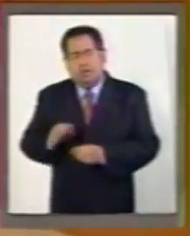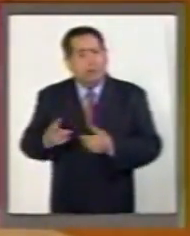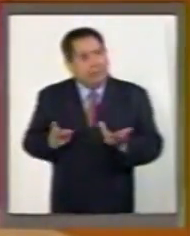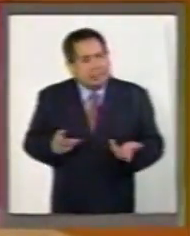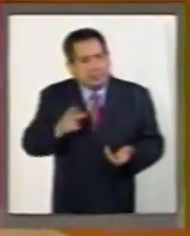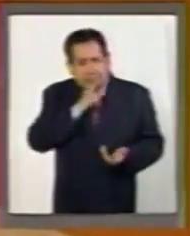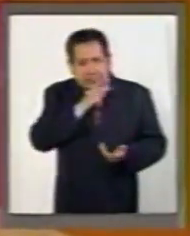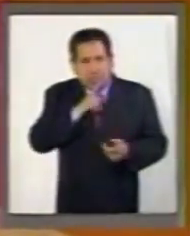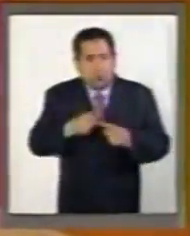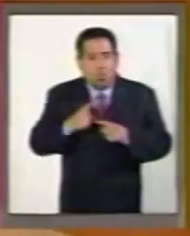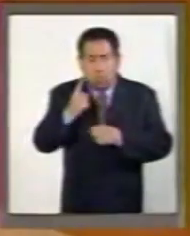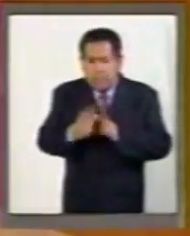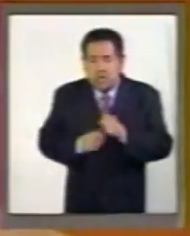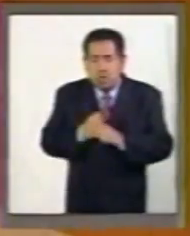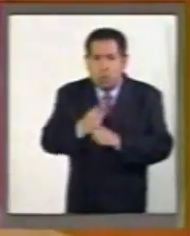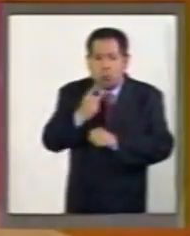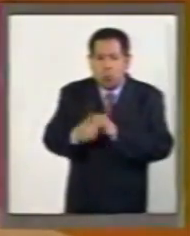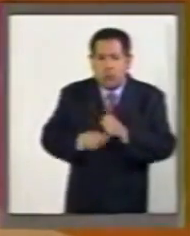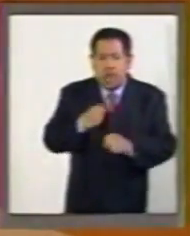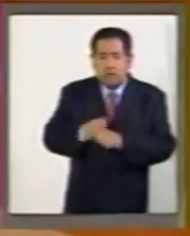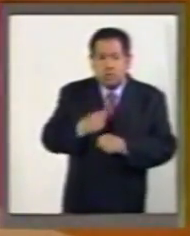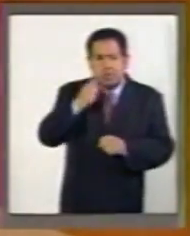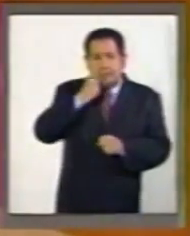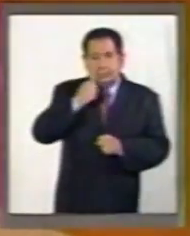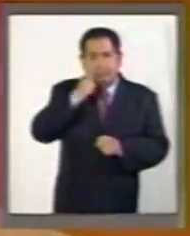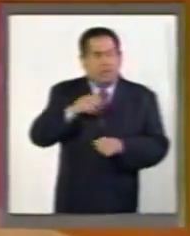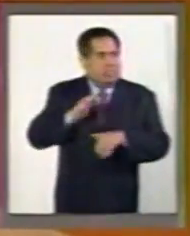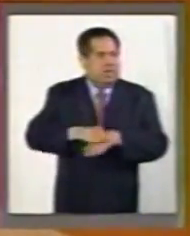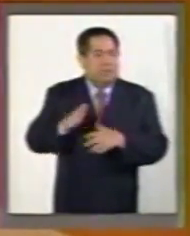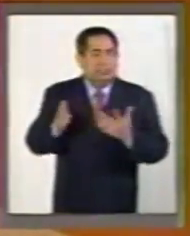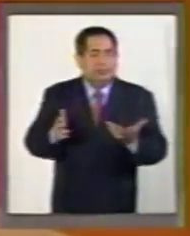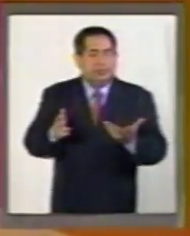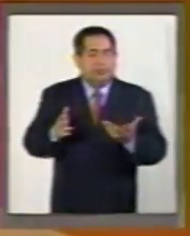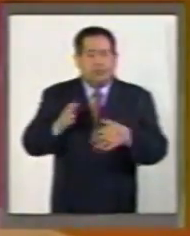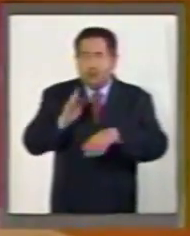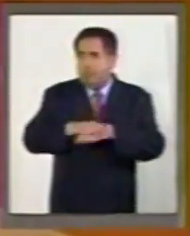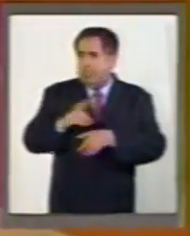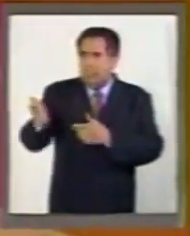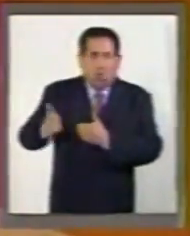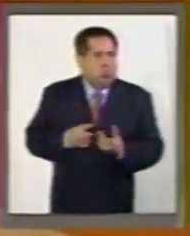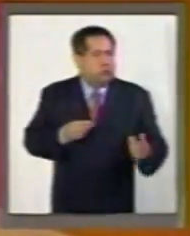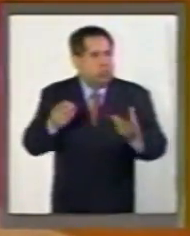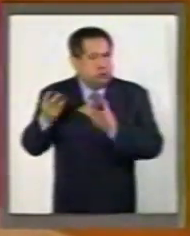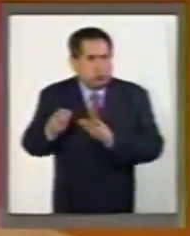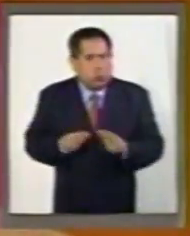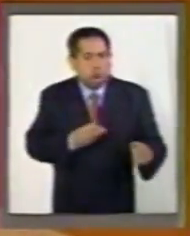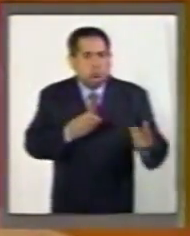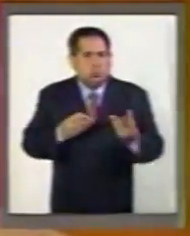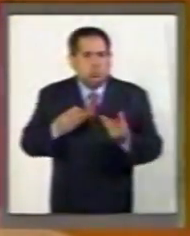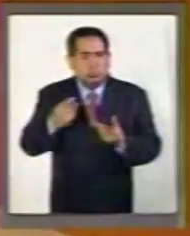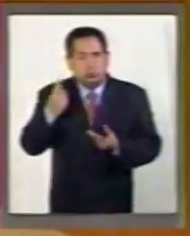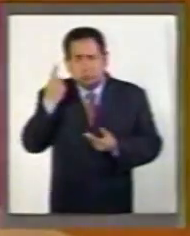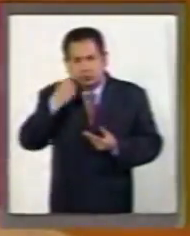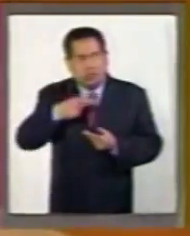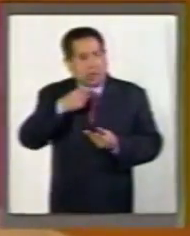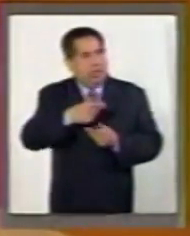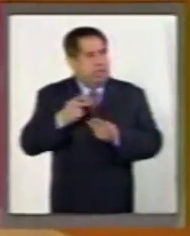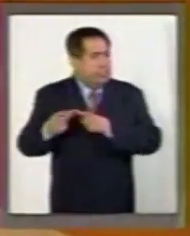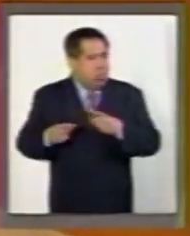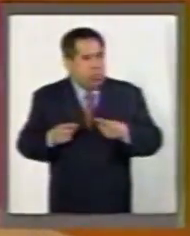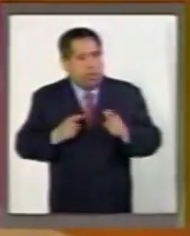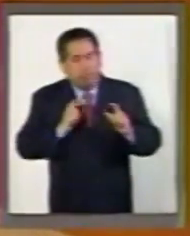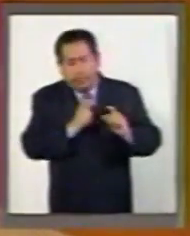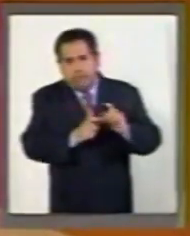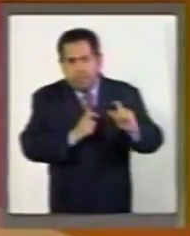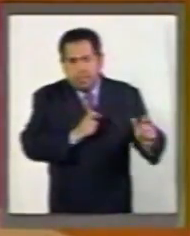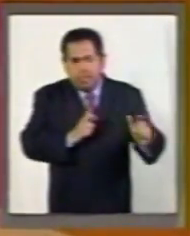cada año que pasa se van más recursos destinados al pago de deuda